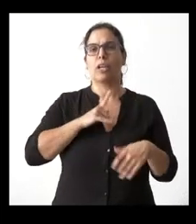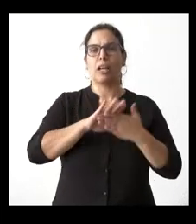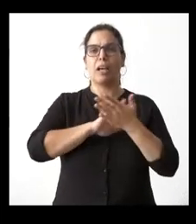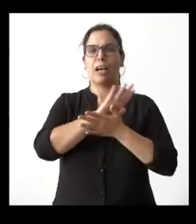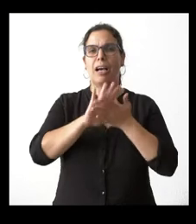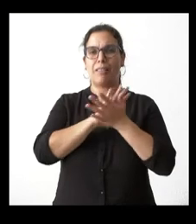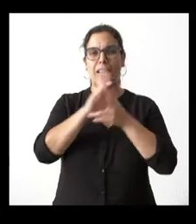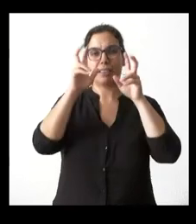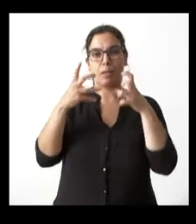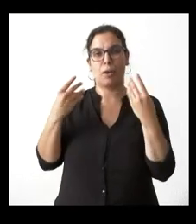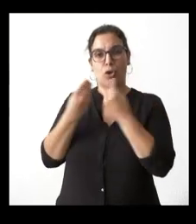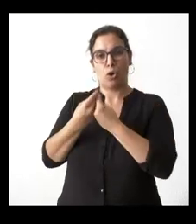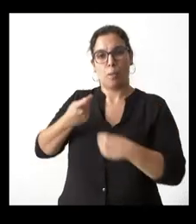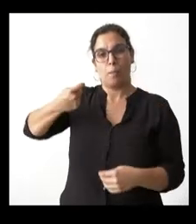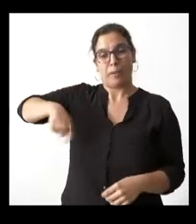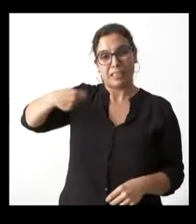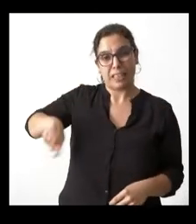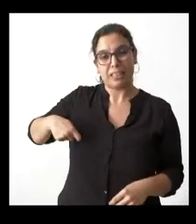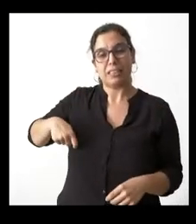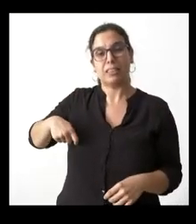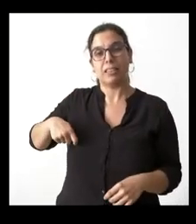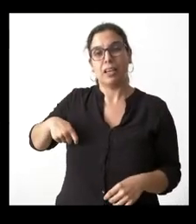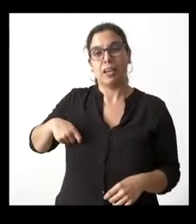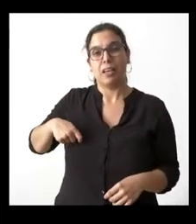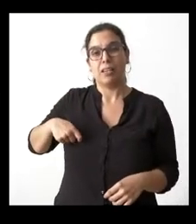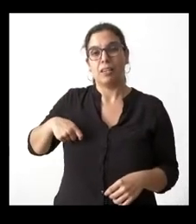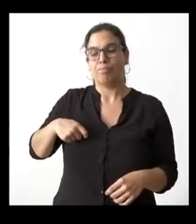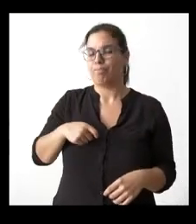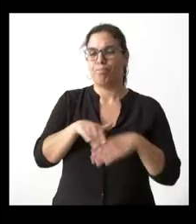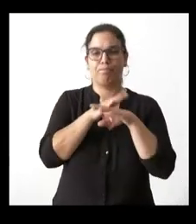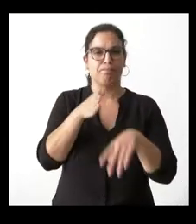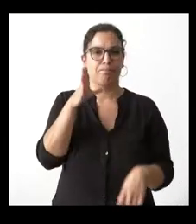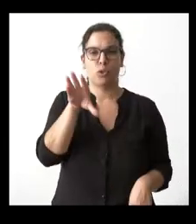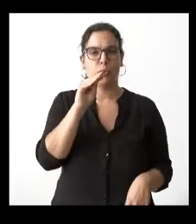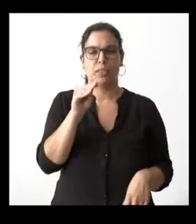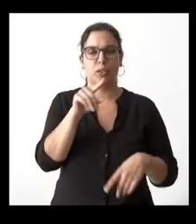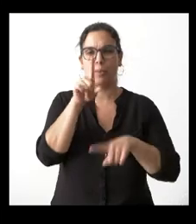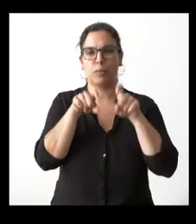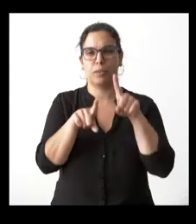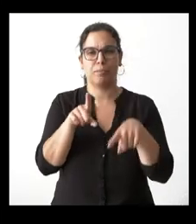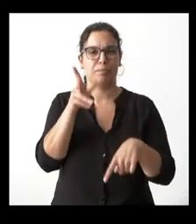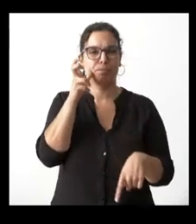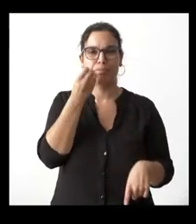gobierno en su primera o el presidente Mañez en su primera reunión como presidente de la Junta con Pedro Sánchez gracias